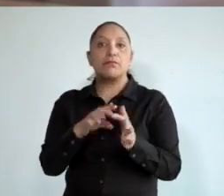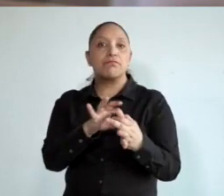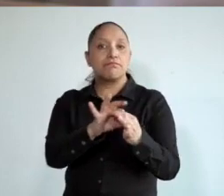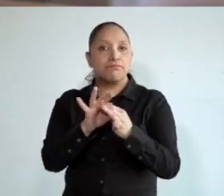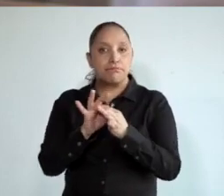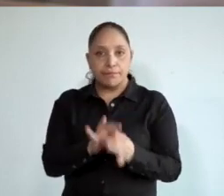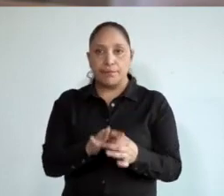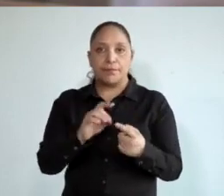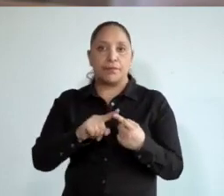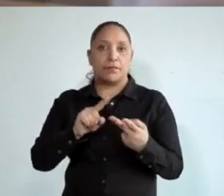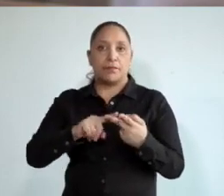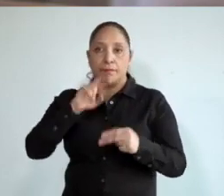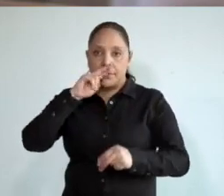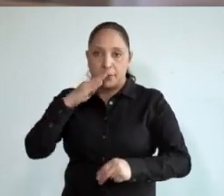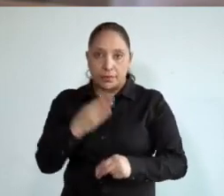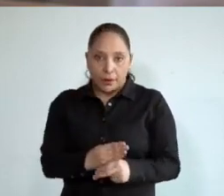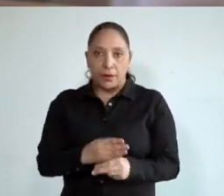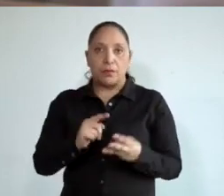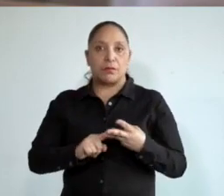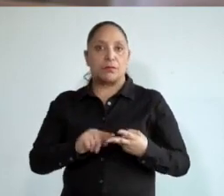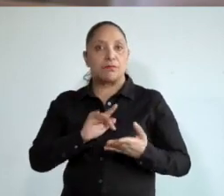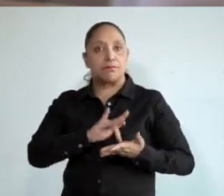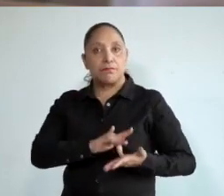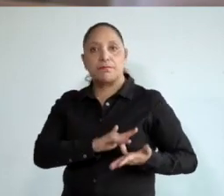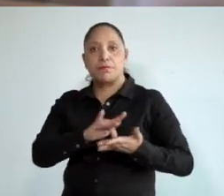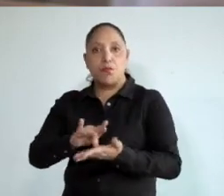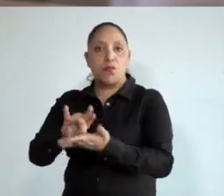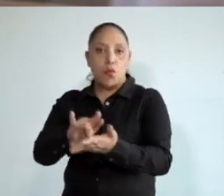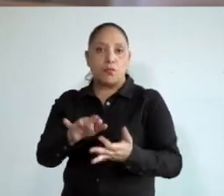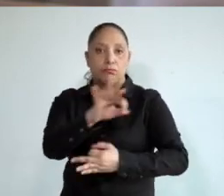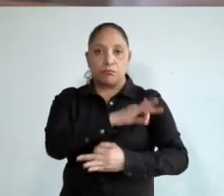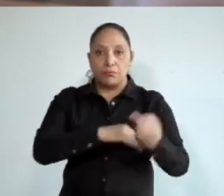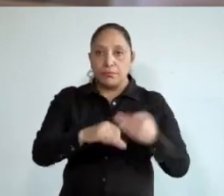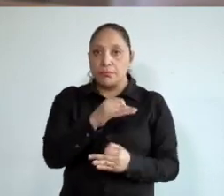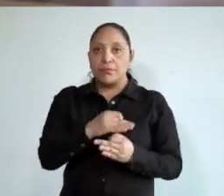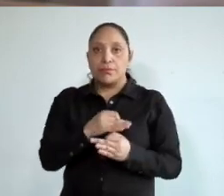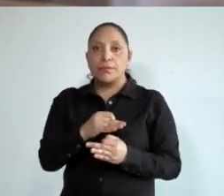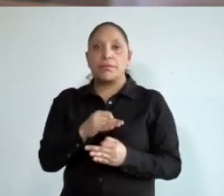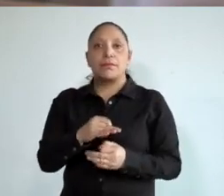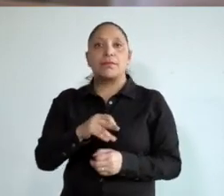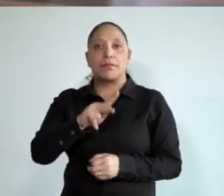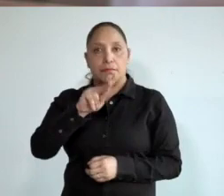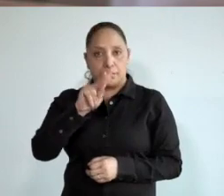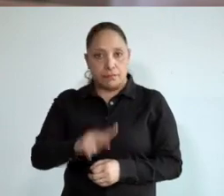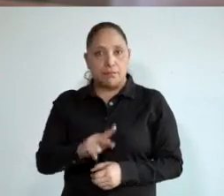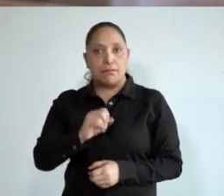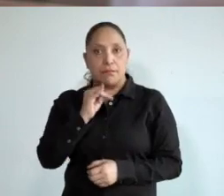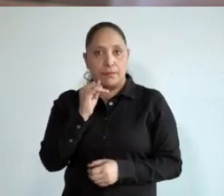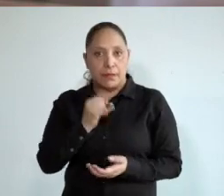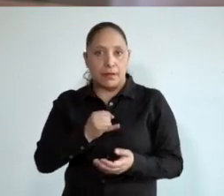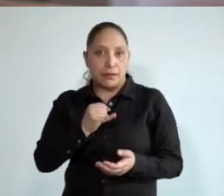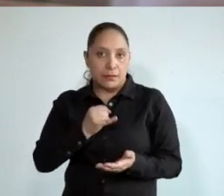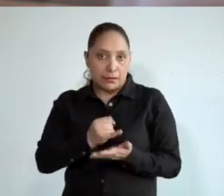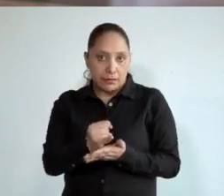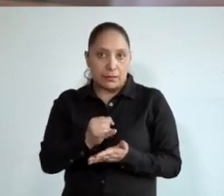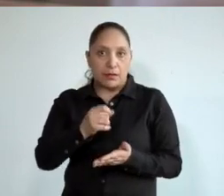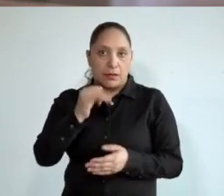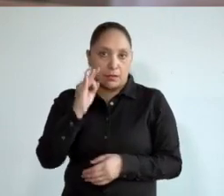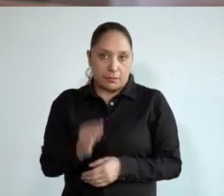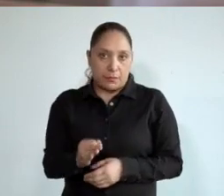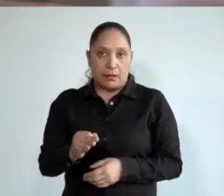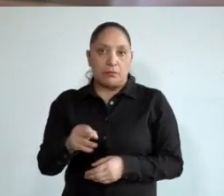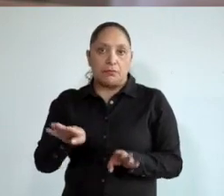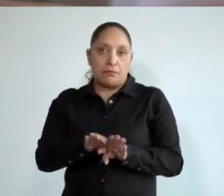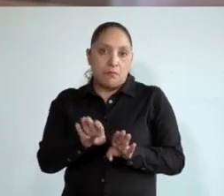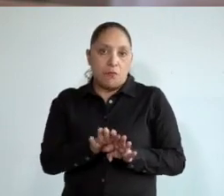solidarios, responsables, que nos apoyamos, que actuamos con convencimiento y con comportamiento cívico,